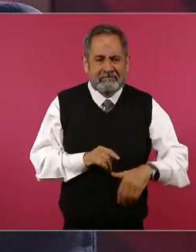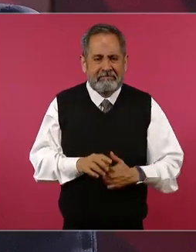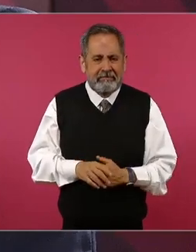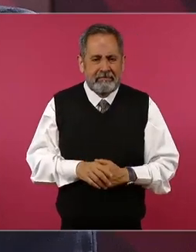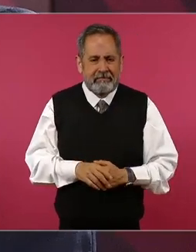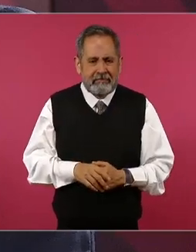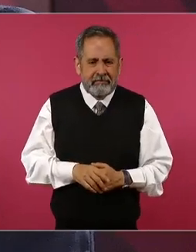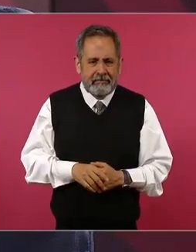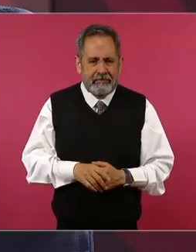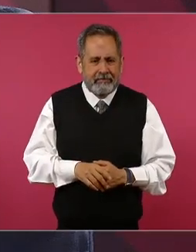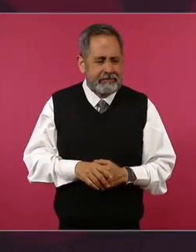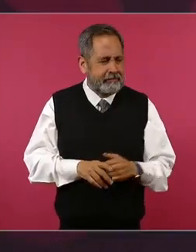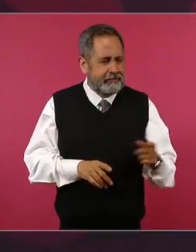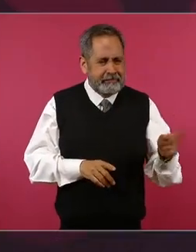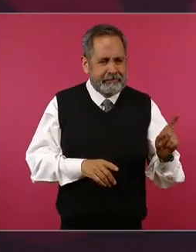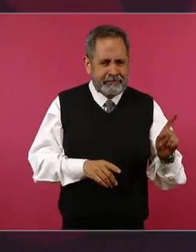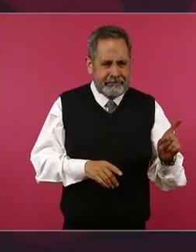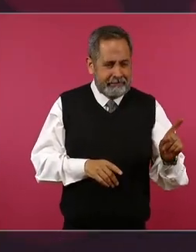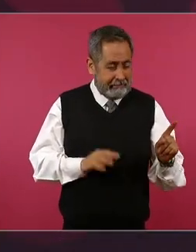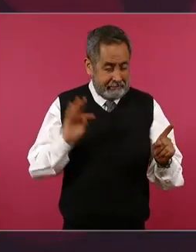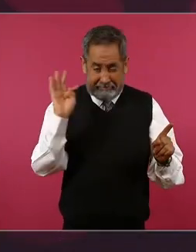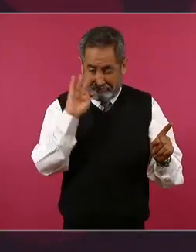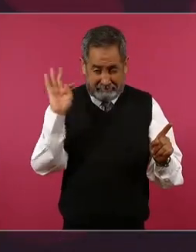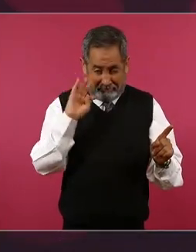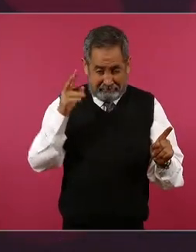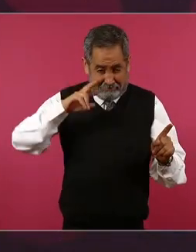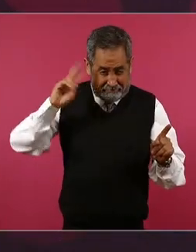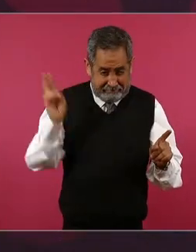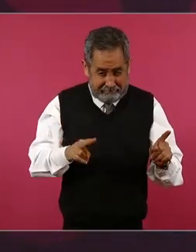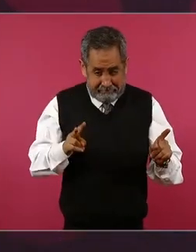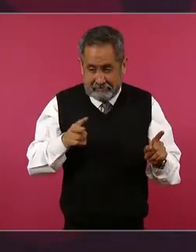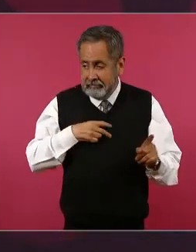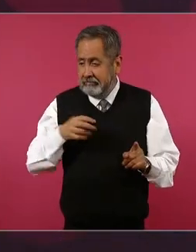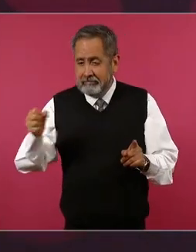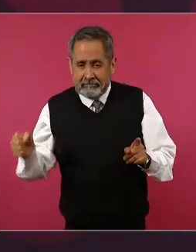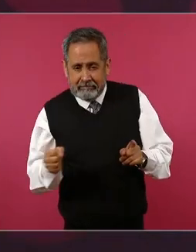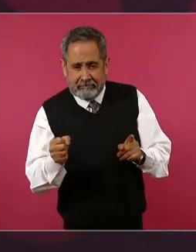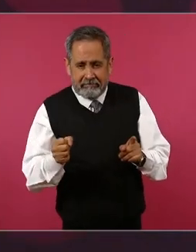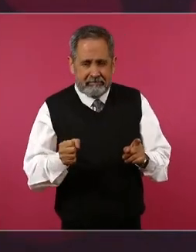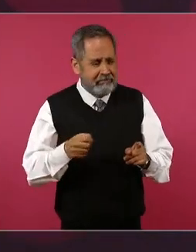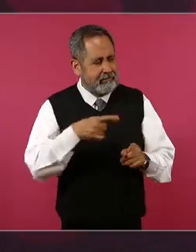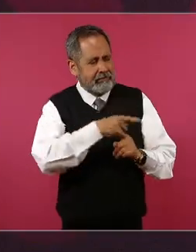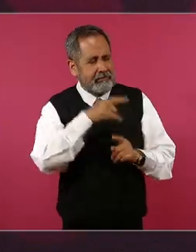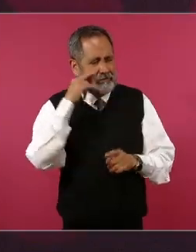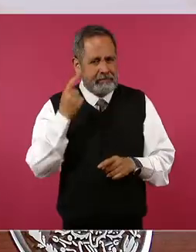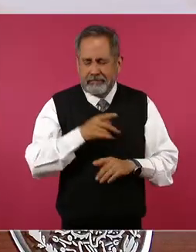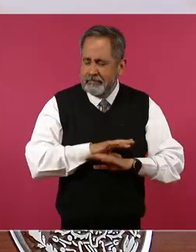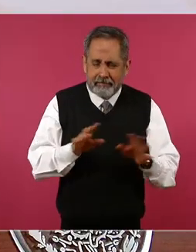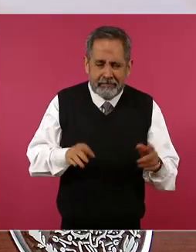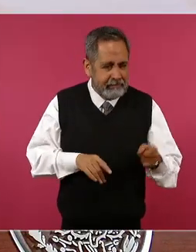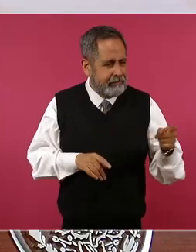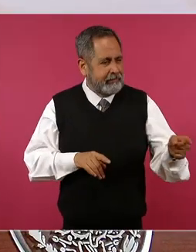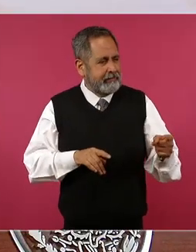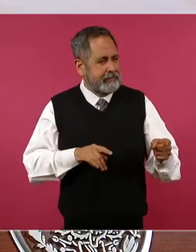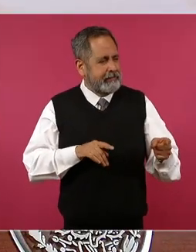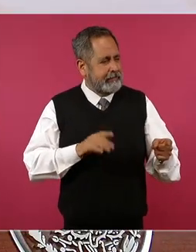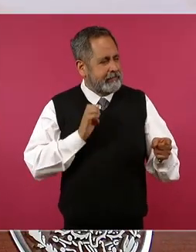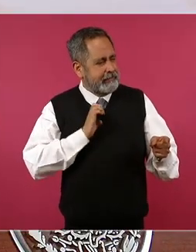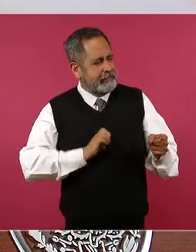porque si fuese un asunto cierto aunque fuese de mal gusto pero aquí son las dos cosas